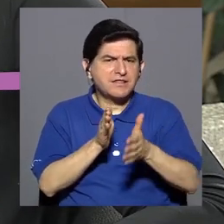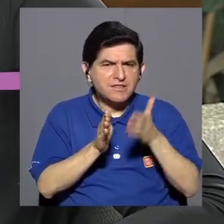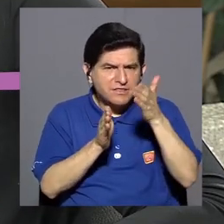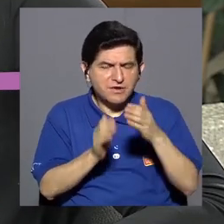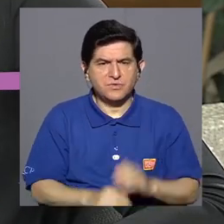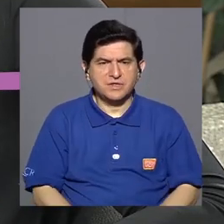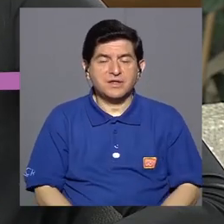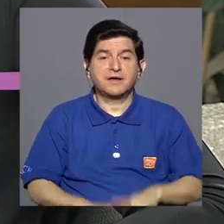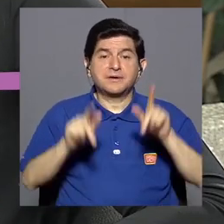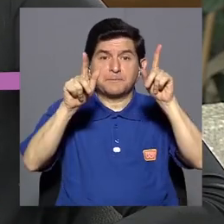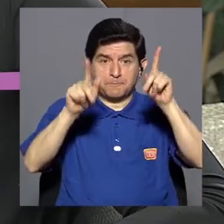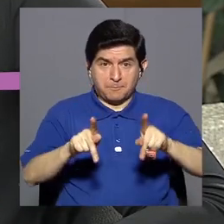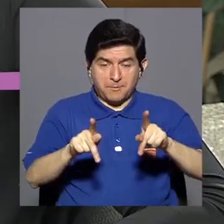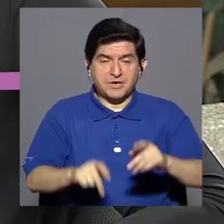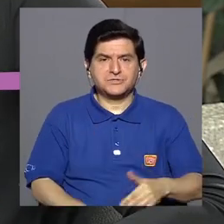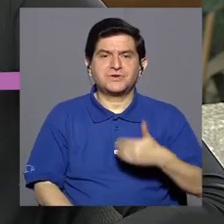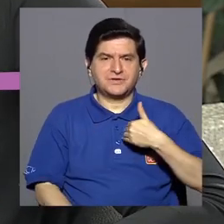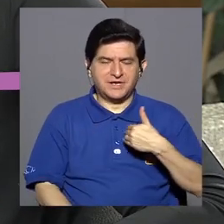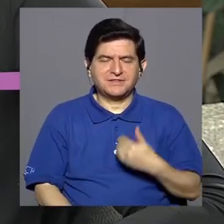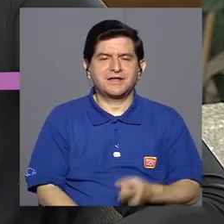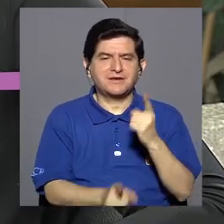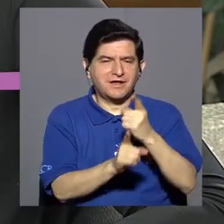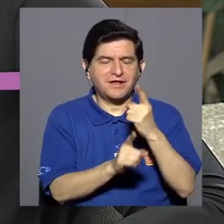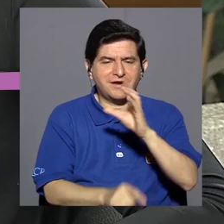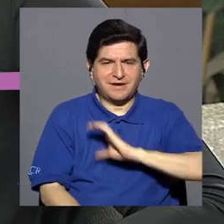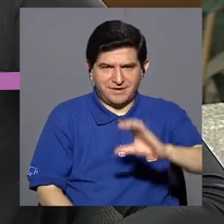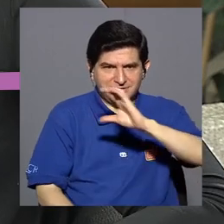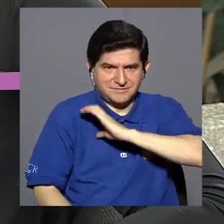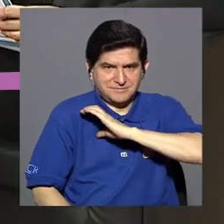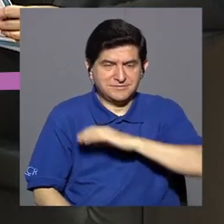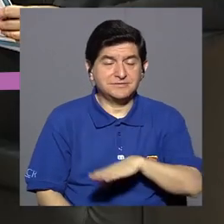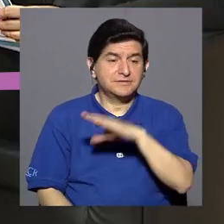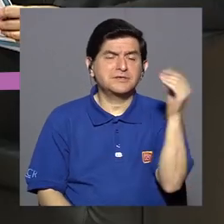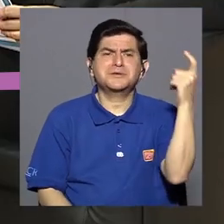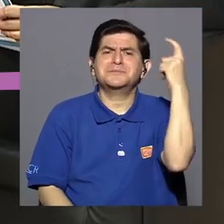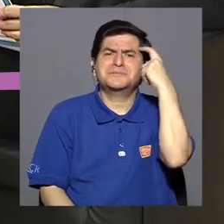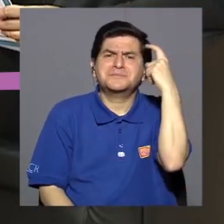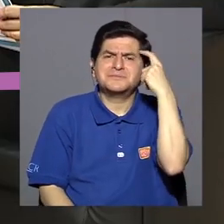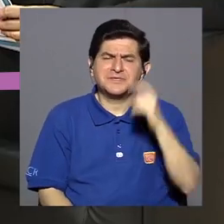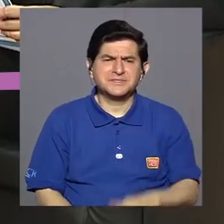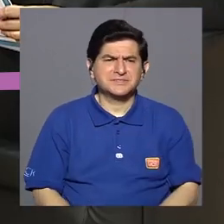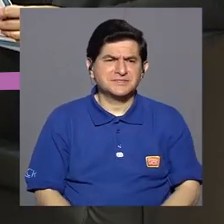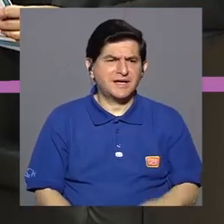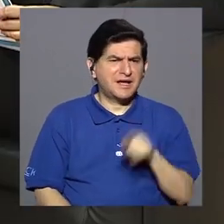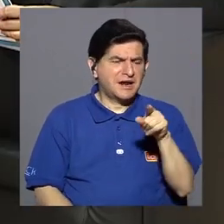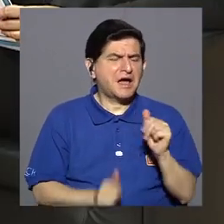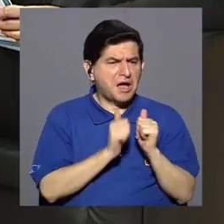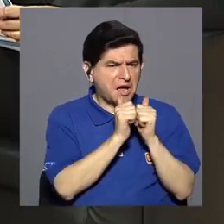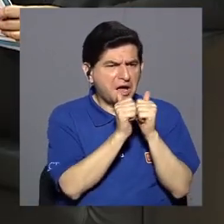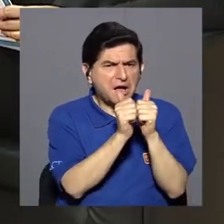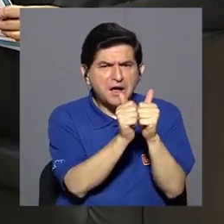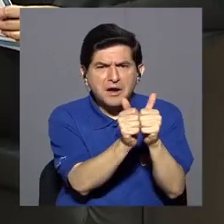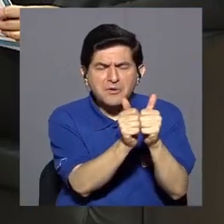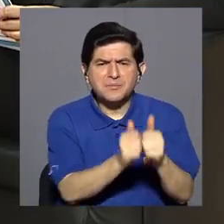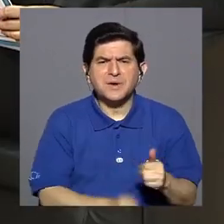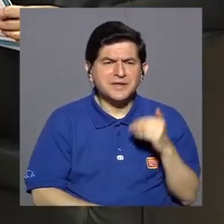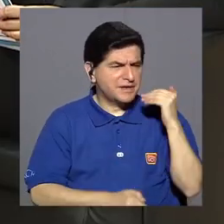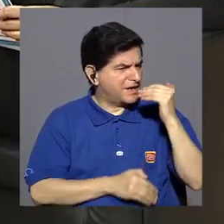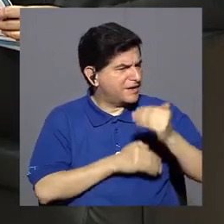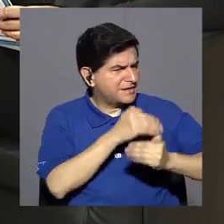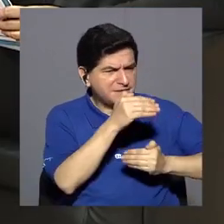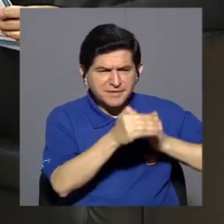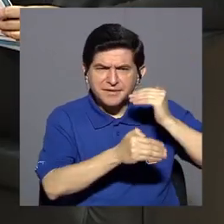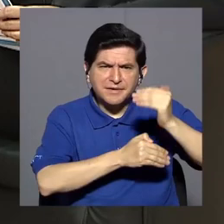cuidarlo, que sea una persona con adecuadas características y que piensen que puede estar con ellos a través del